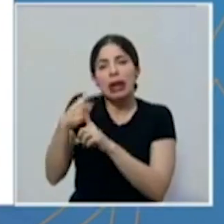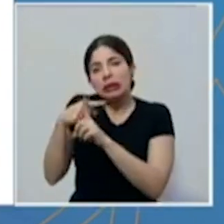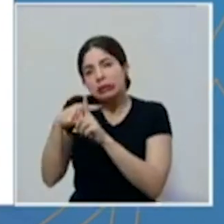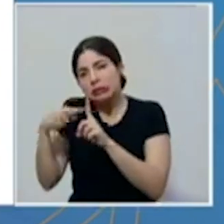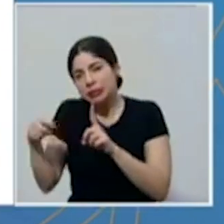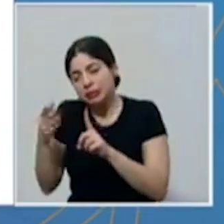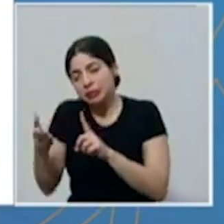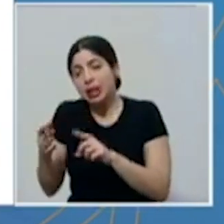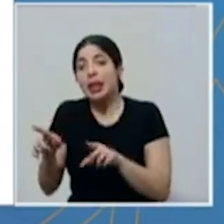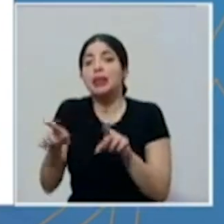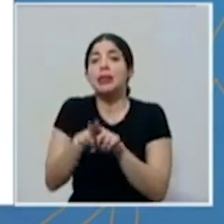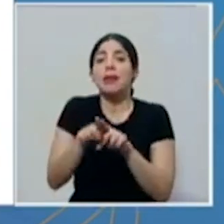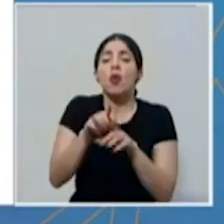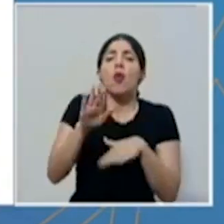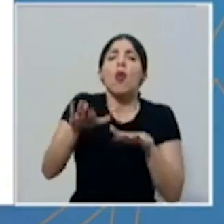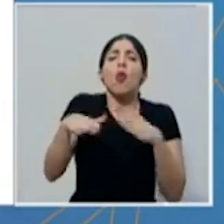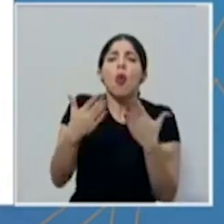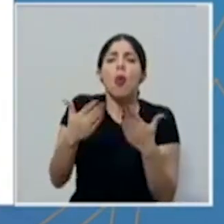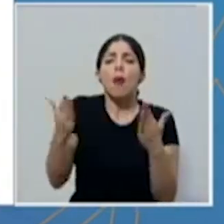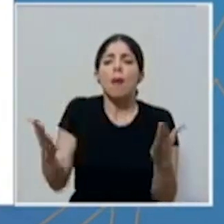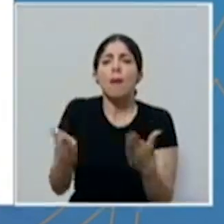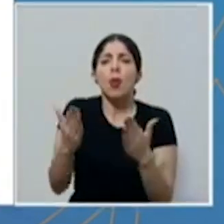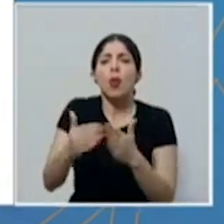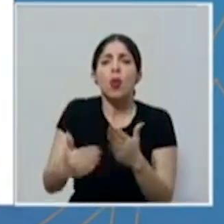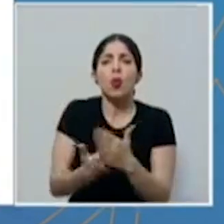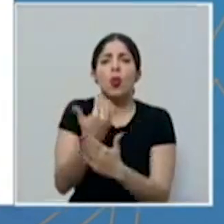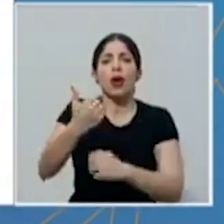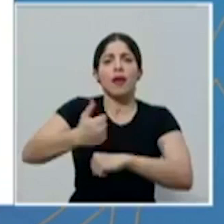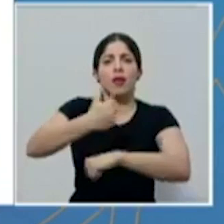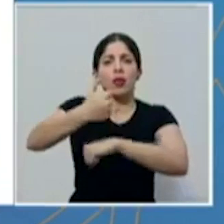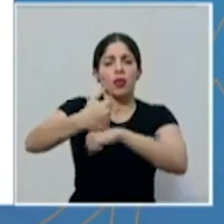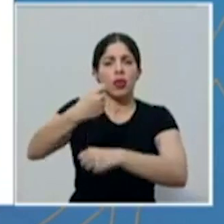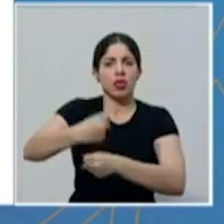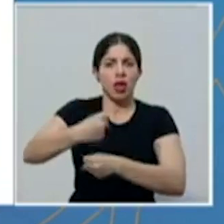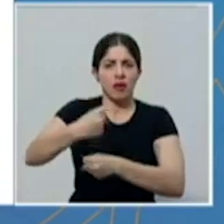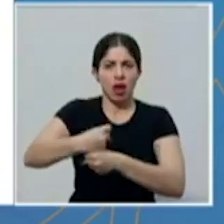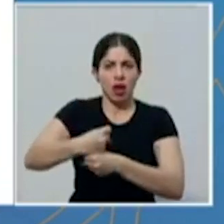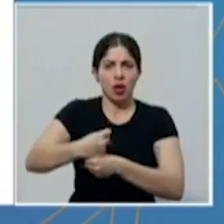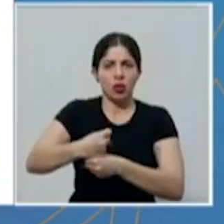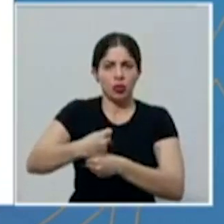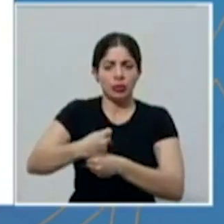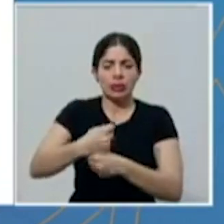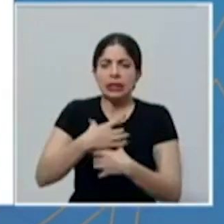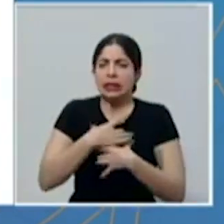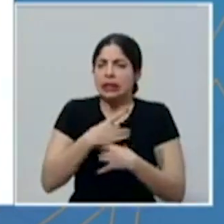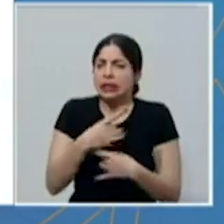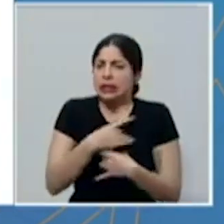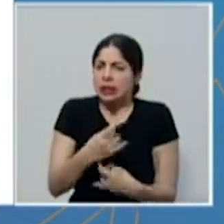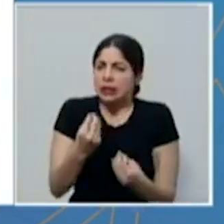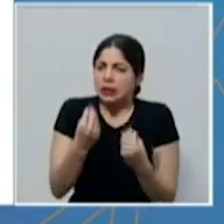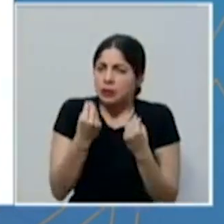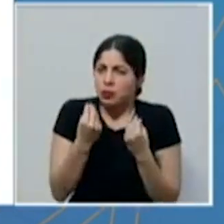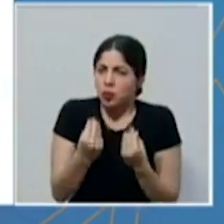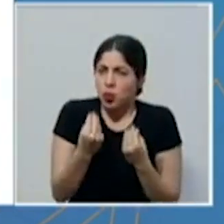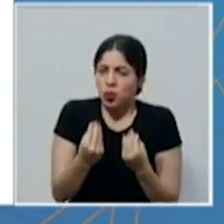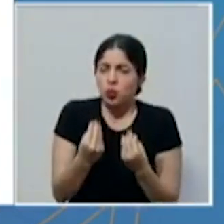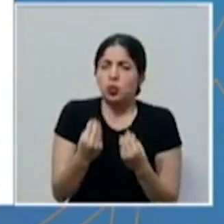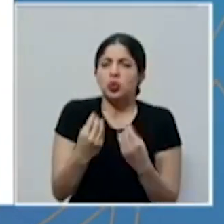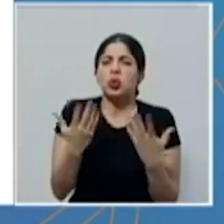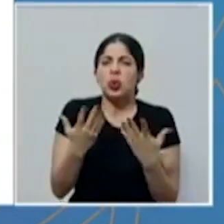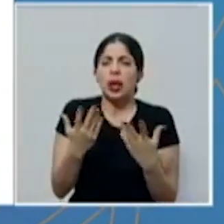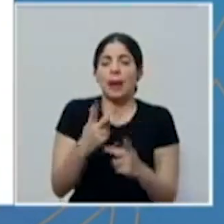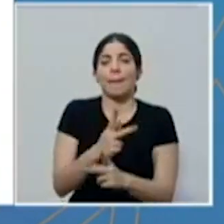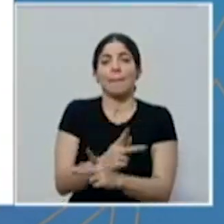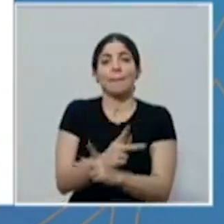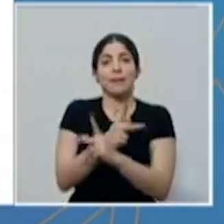y para incentivar la creación de nuevos puestos de trabajo. Nos interesa muchísimo proteger